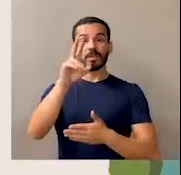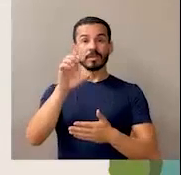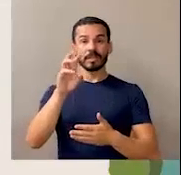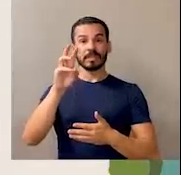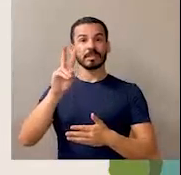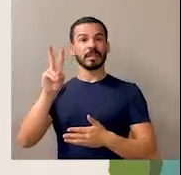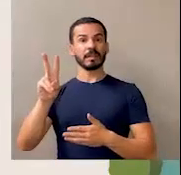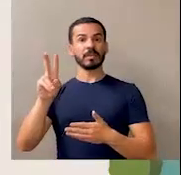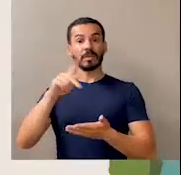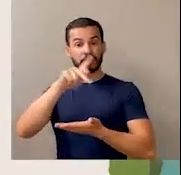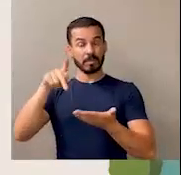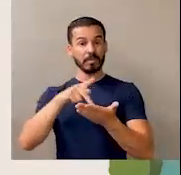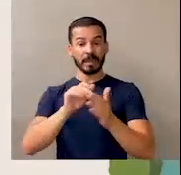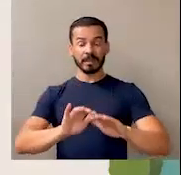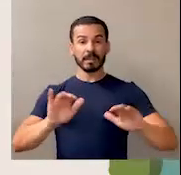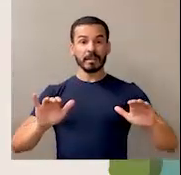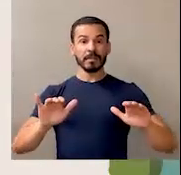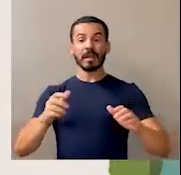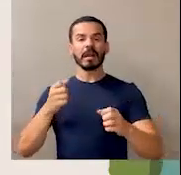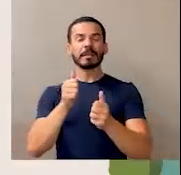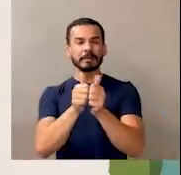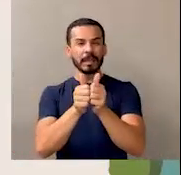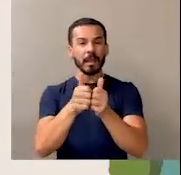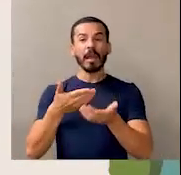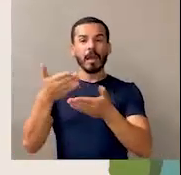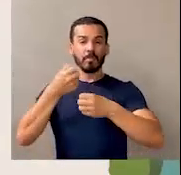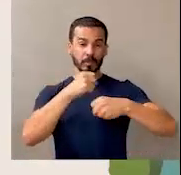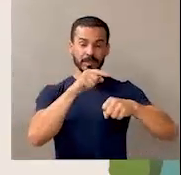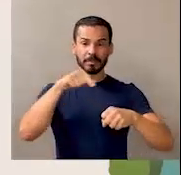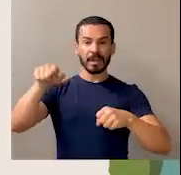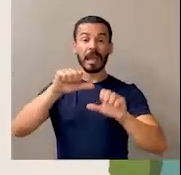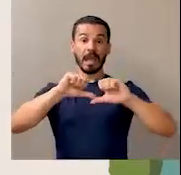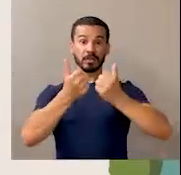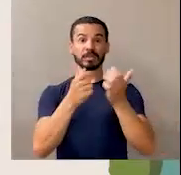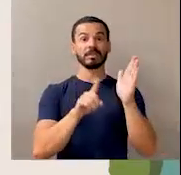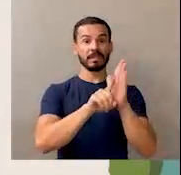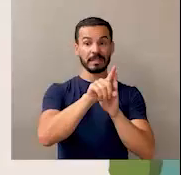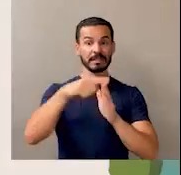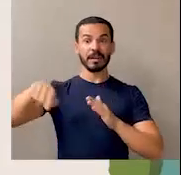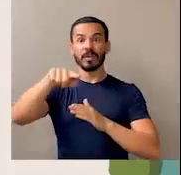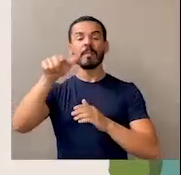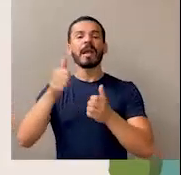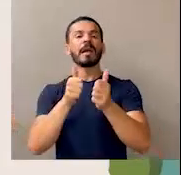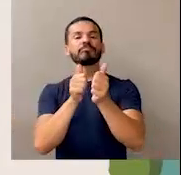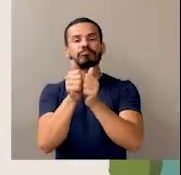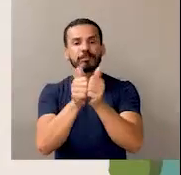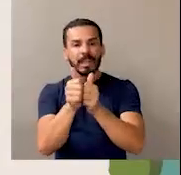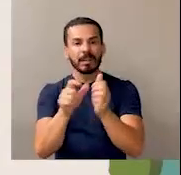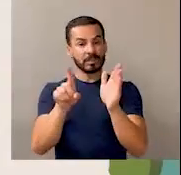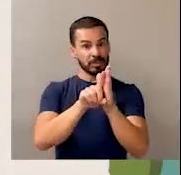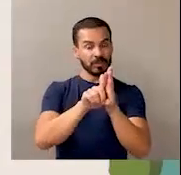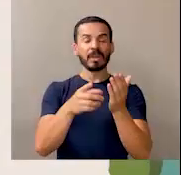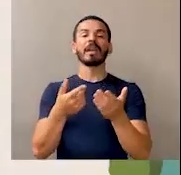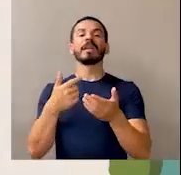262 parques infantiles o funcionales a las municipalidades y asociaciones de desarrollo para el ejercicio del derecho